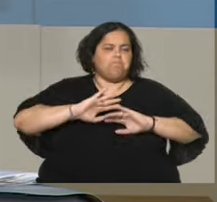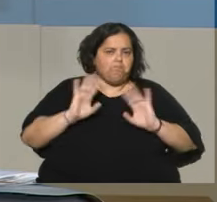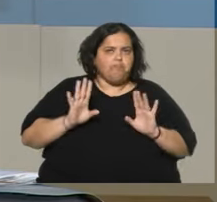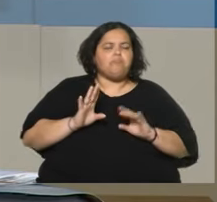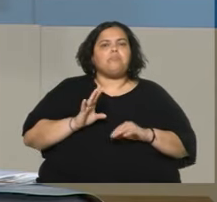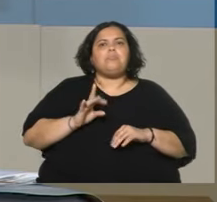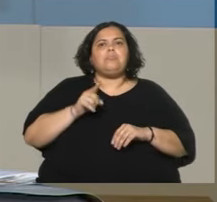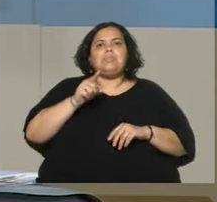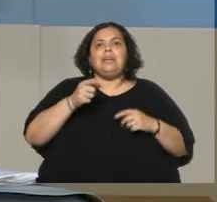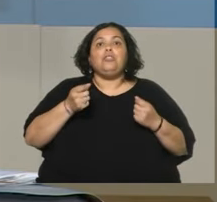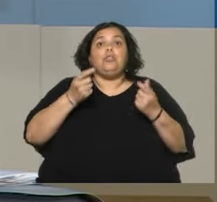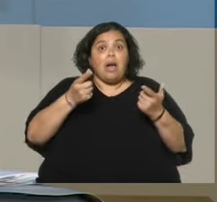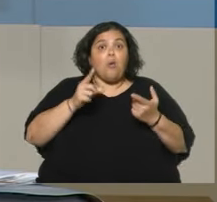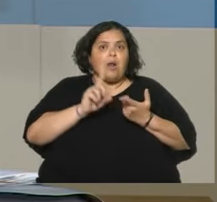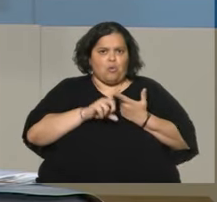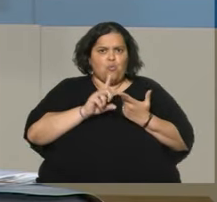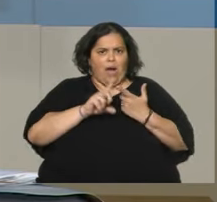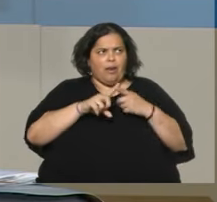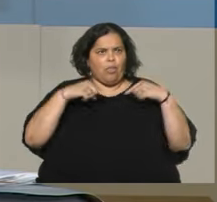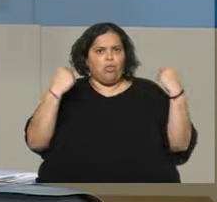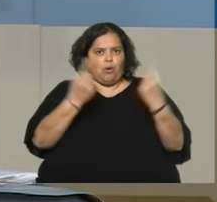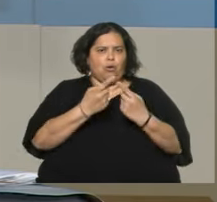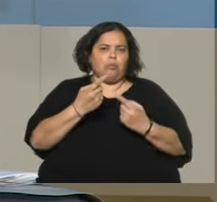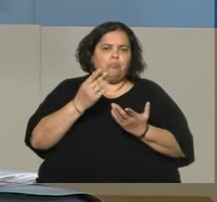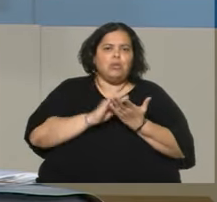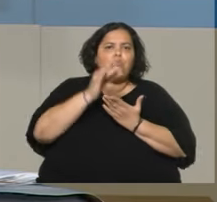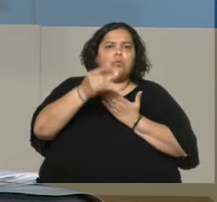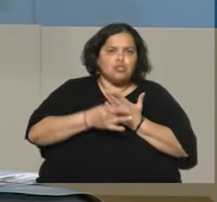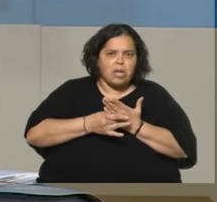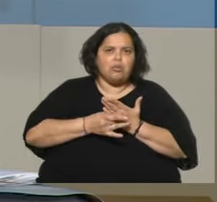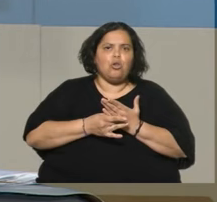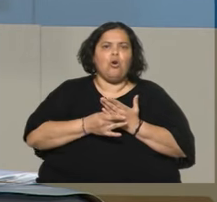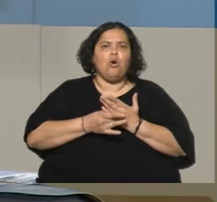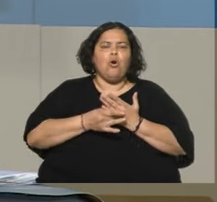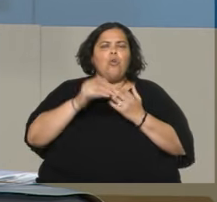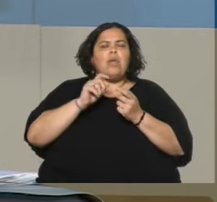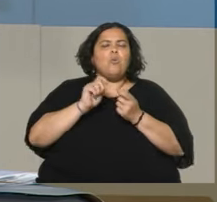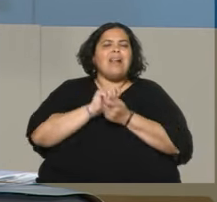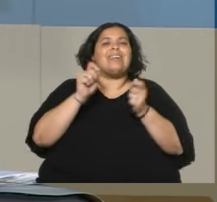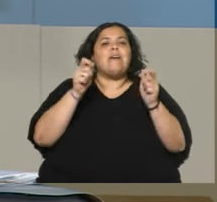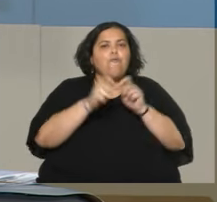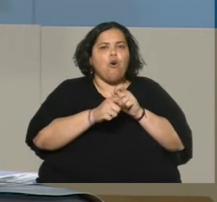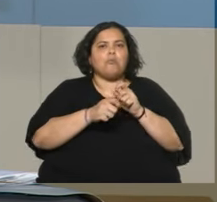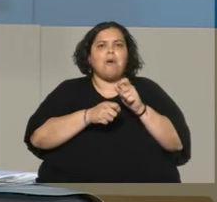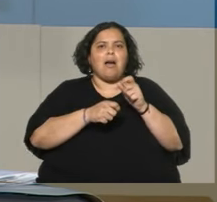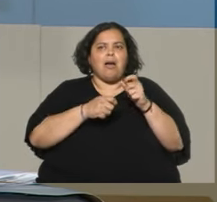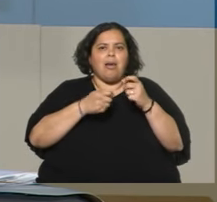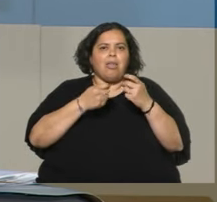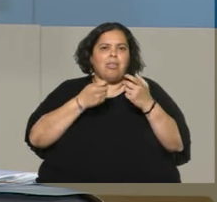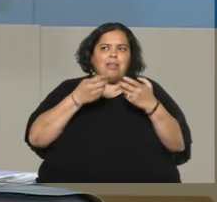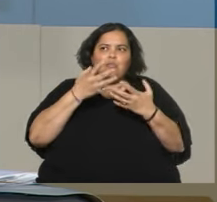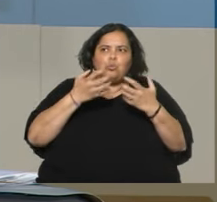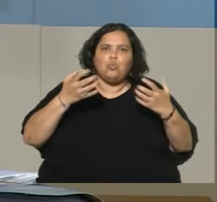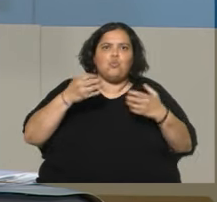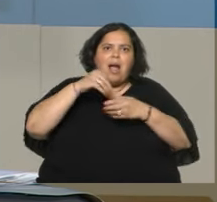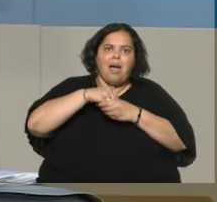tengamos un nivel de consenso en un proyecto que está de una reforma estructural de funcionamiento del Estado. Entonces, eso es lo